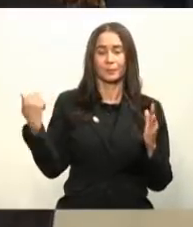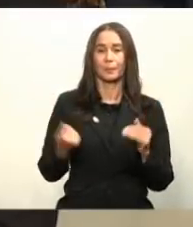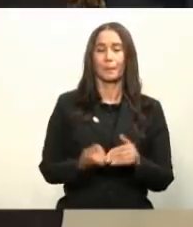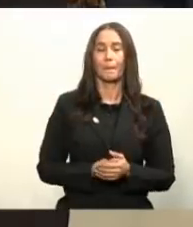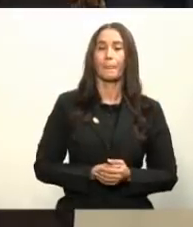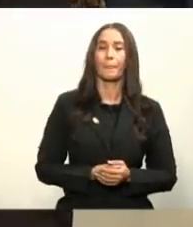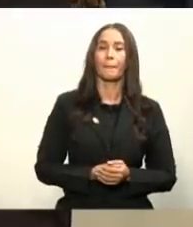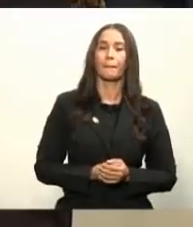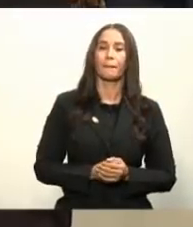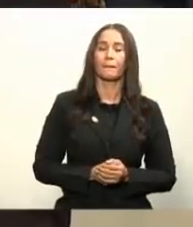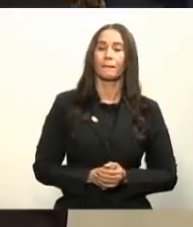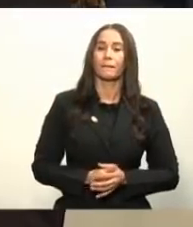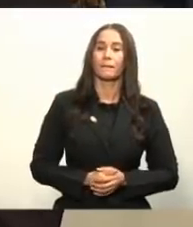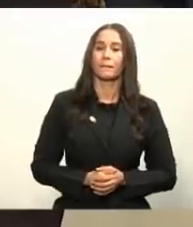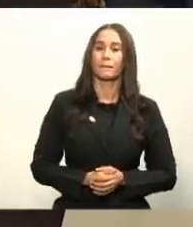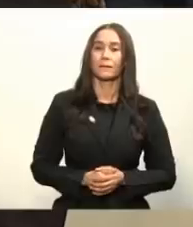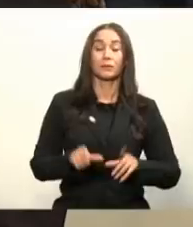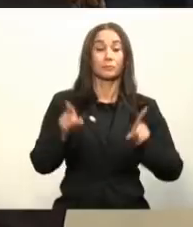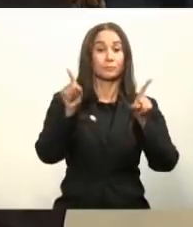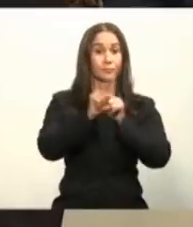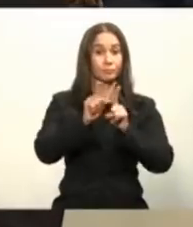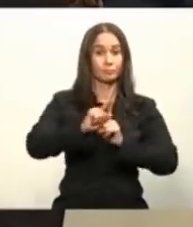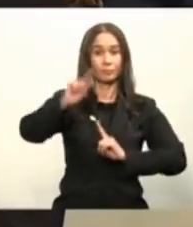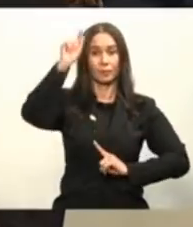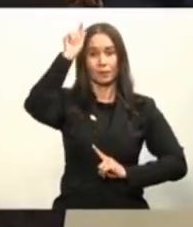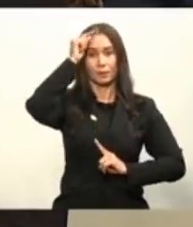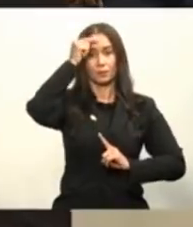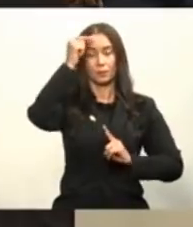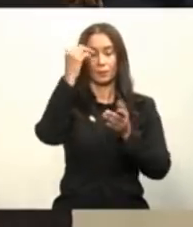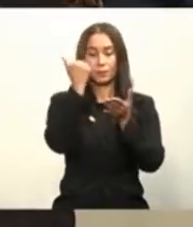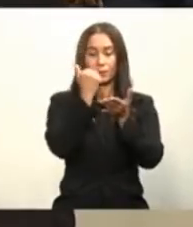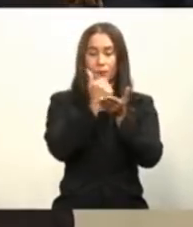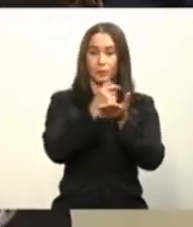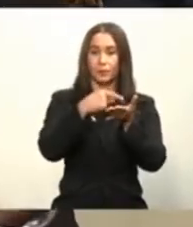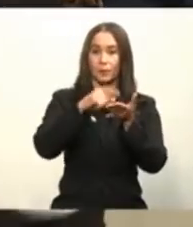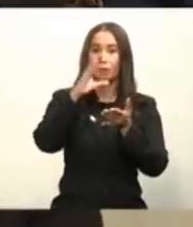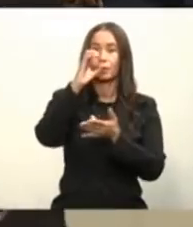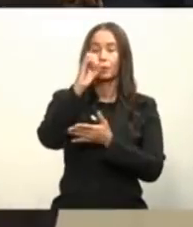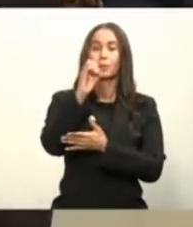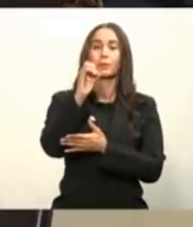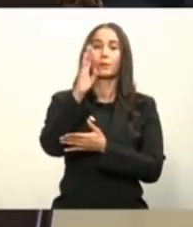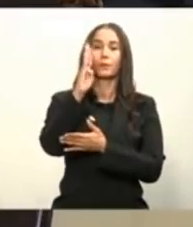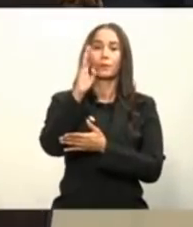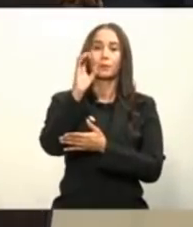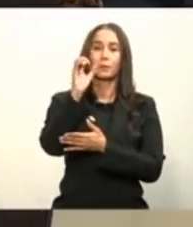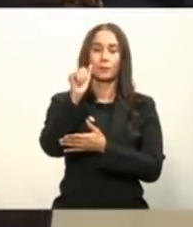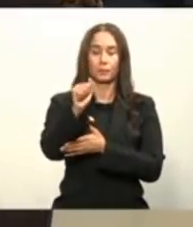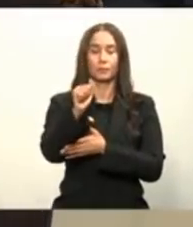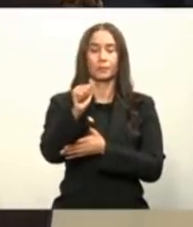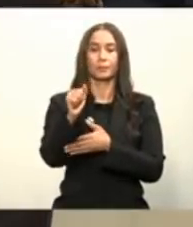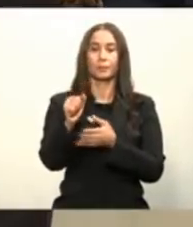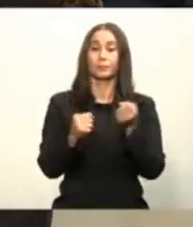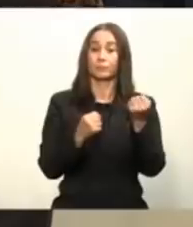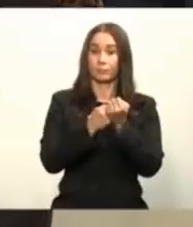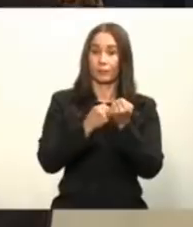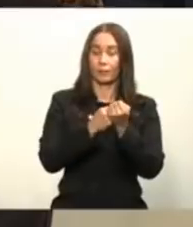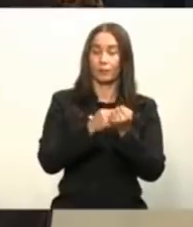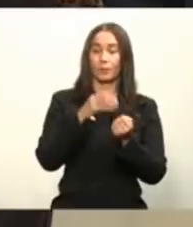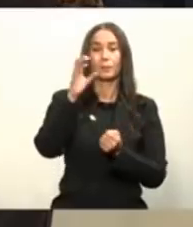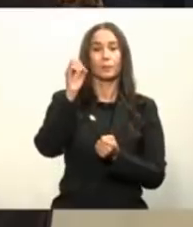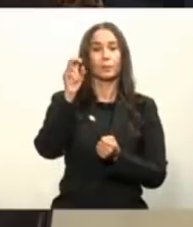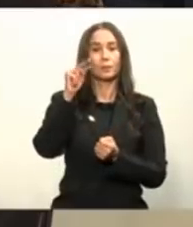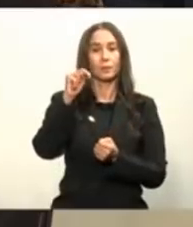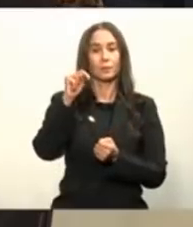mientras tanto también el gobierno hacía un contrato con el COVAX patrocinado por la Organización Mundial de la